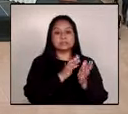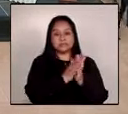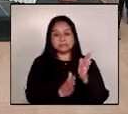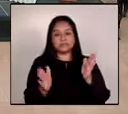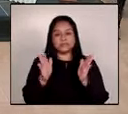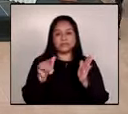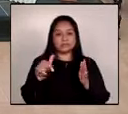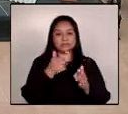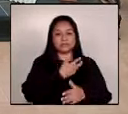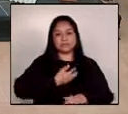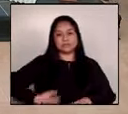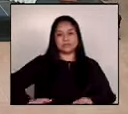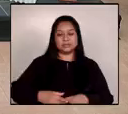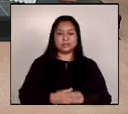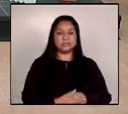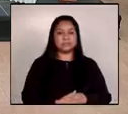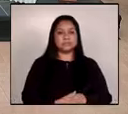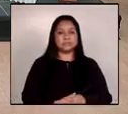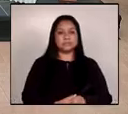Presidencia.